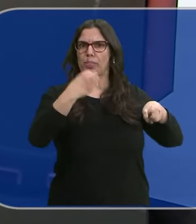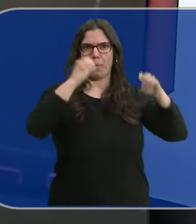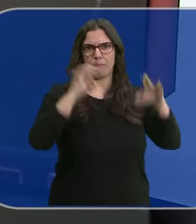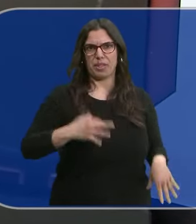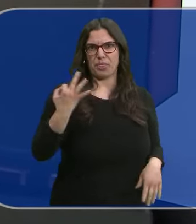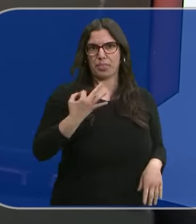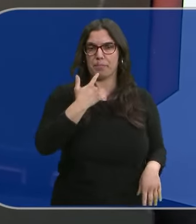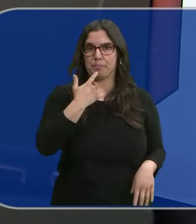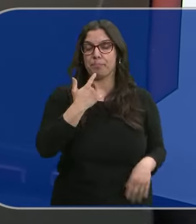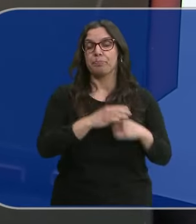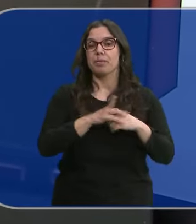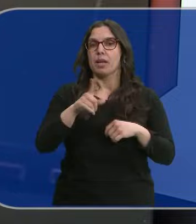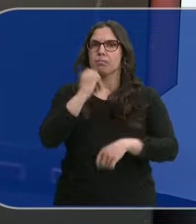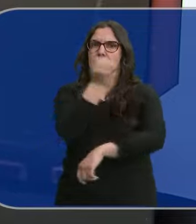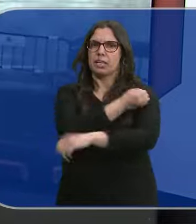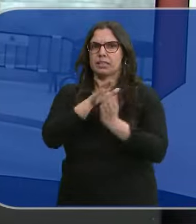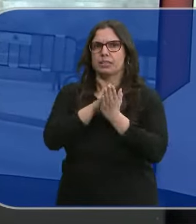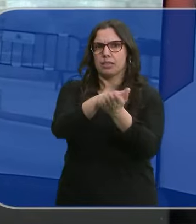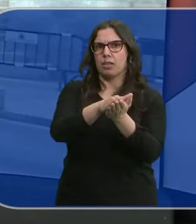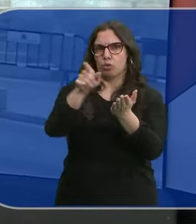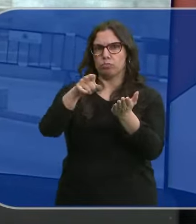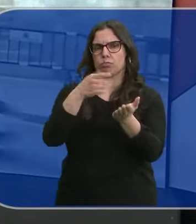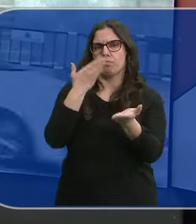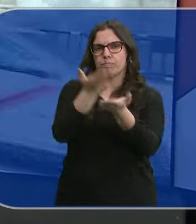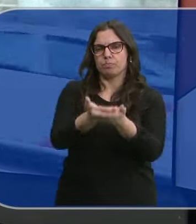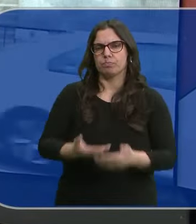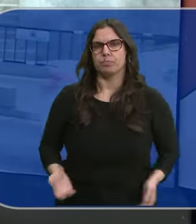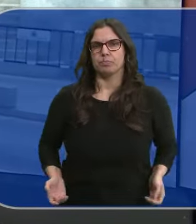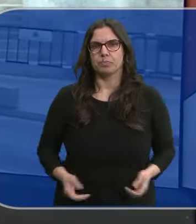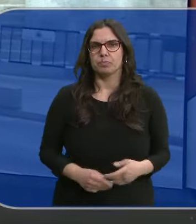Congreso. Han registrado esta petición en la Cámara Baja. Andrea Altelarrea.